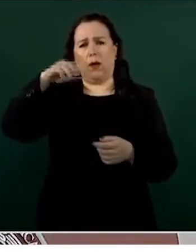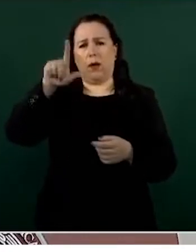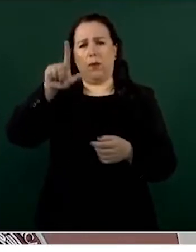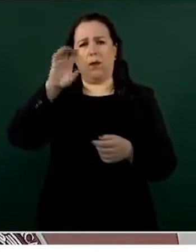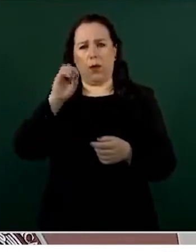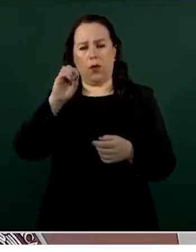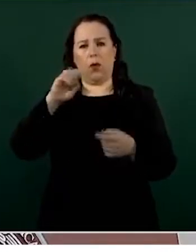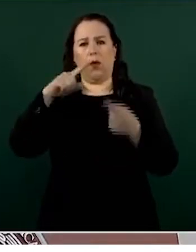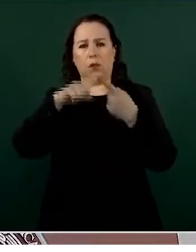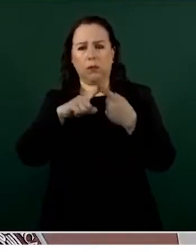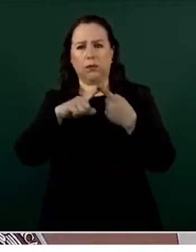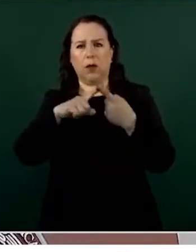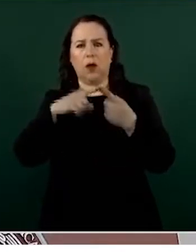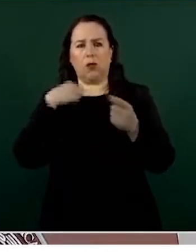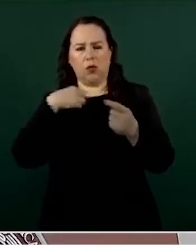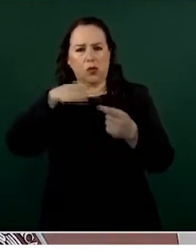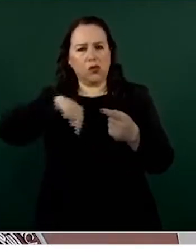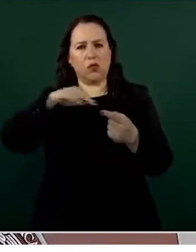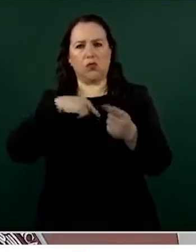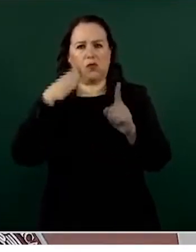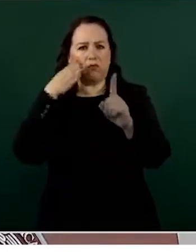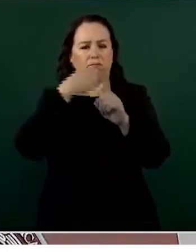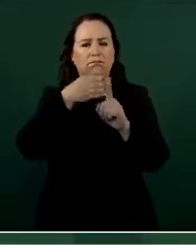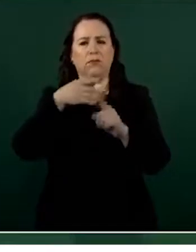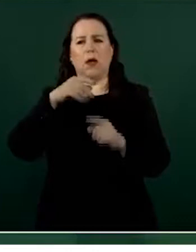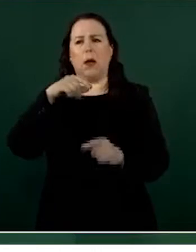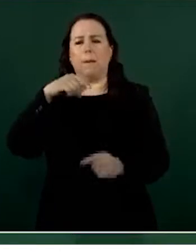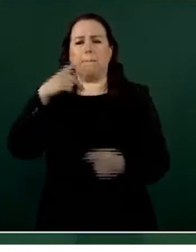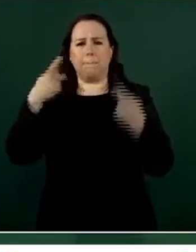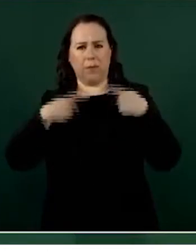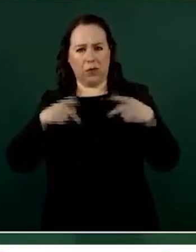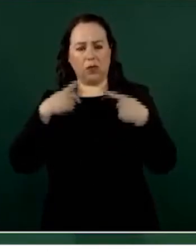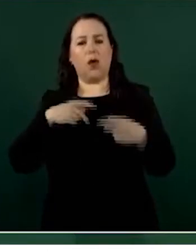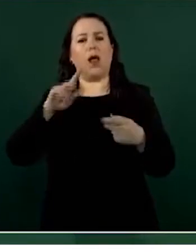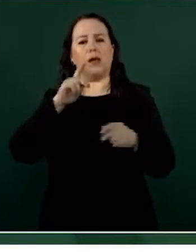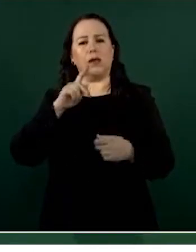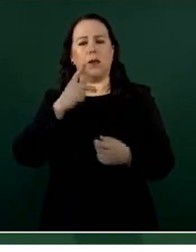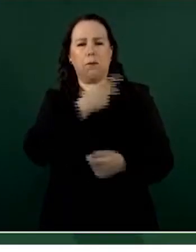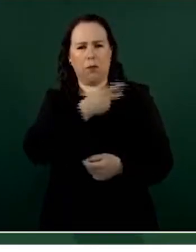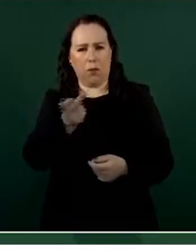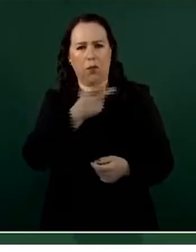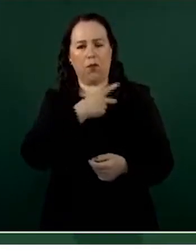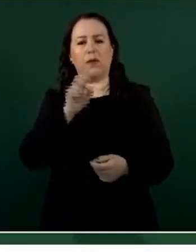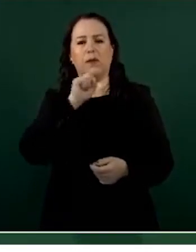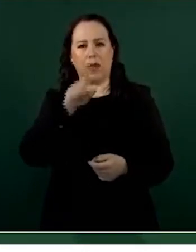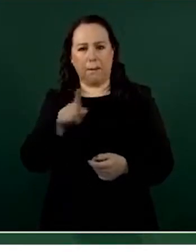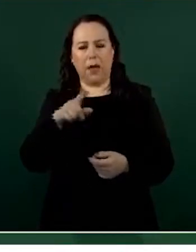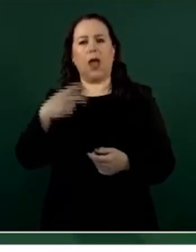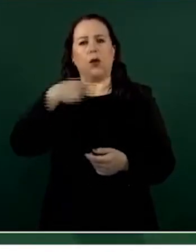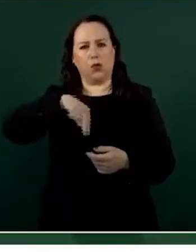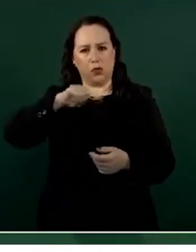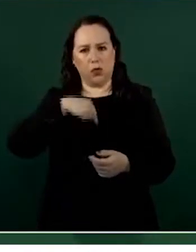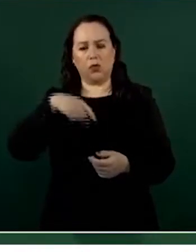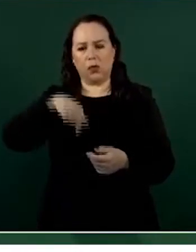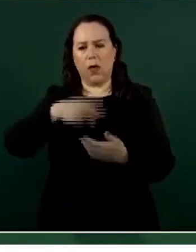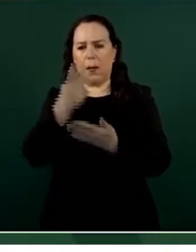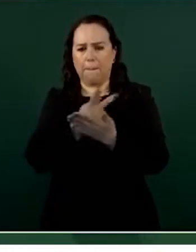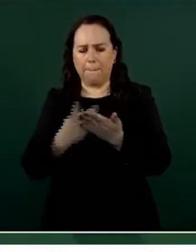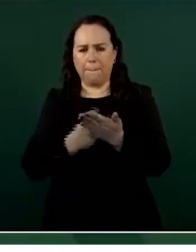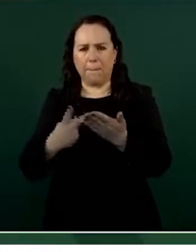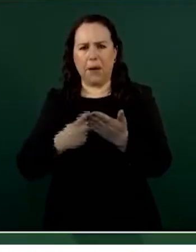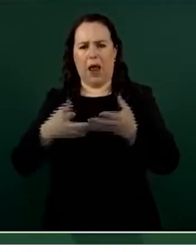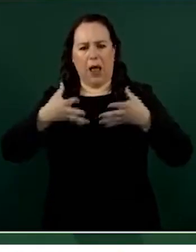decidimos optar preferencialmente por los más pobres. Aquí generamos un plan de austeridad muy importante en el gobierno